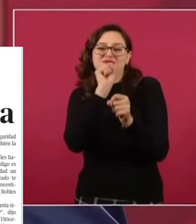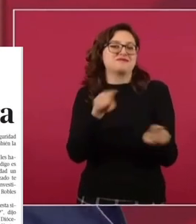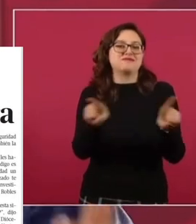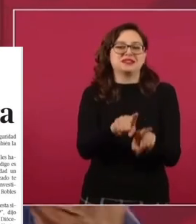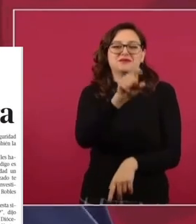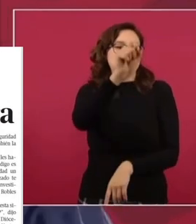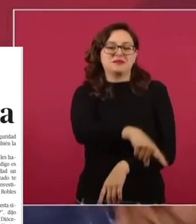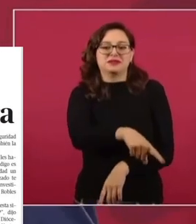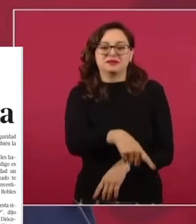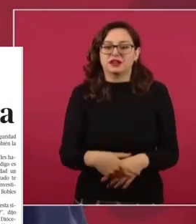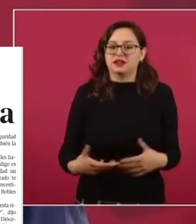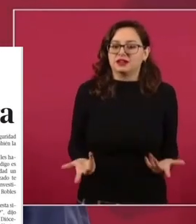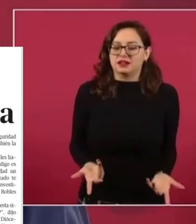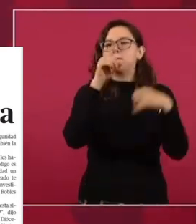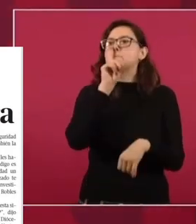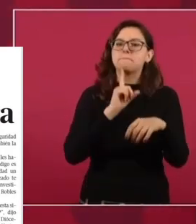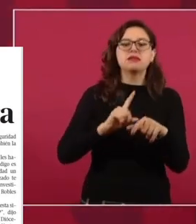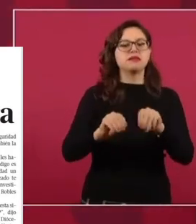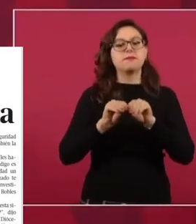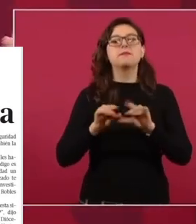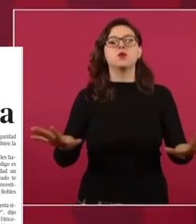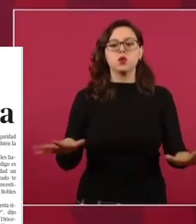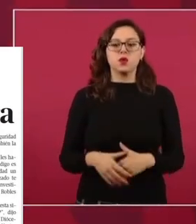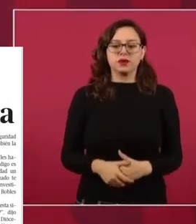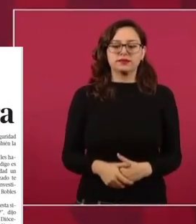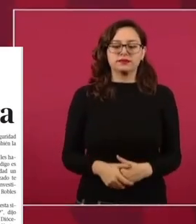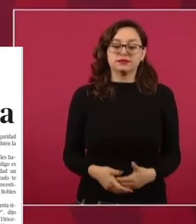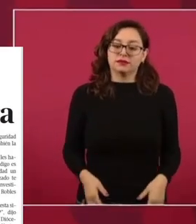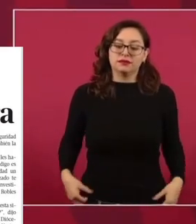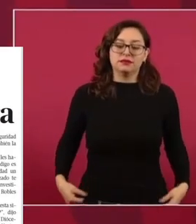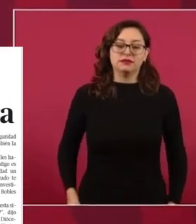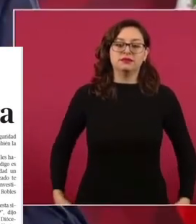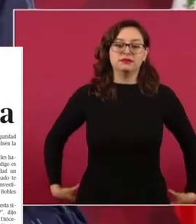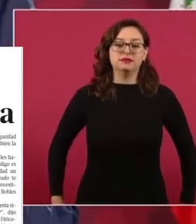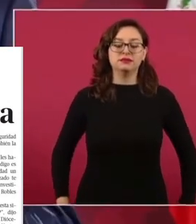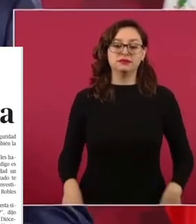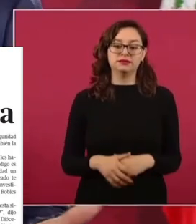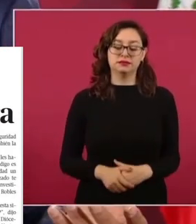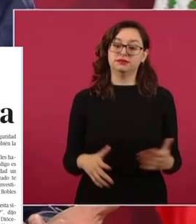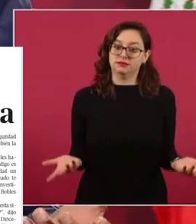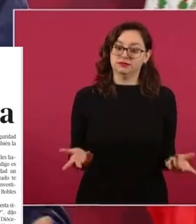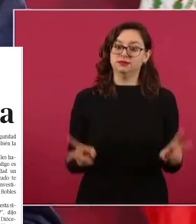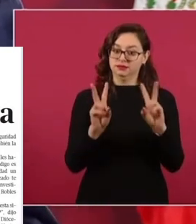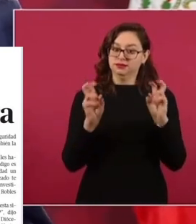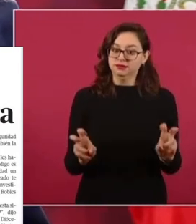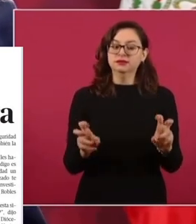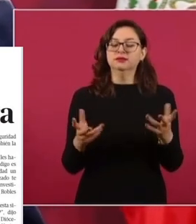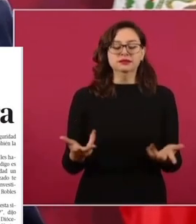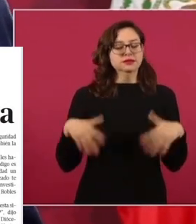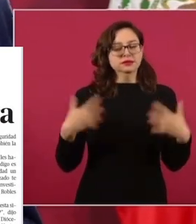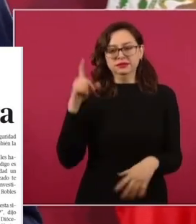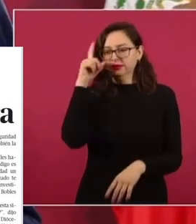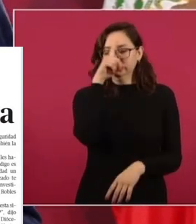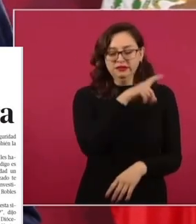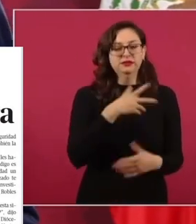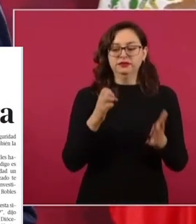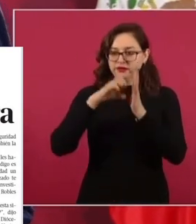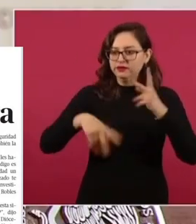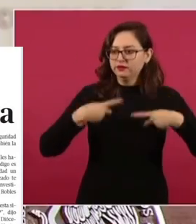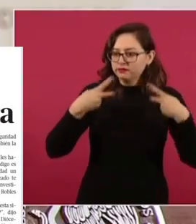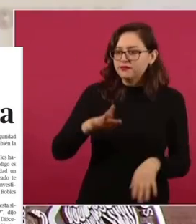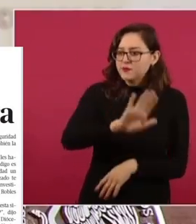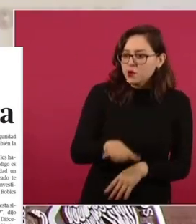eso la campaña, e inventan cosas. Y, desde luego, en asuntos muy sensibles, como es el de la pérdida de vidas humanas, o el que